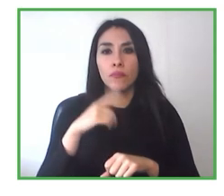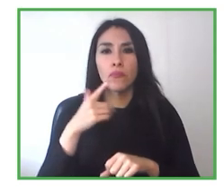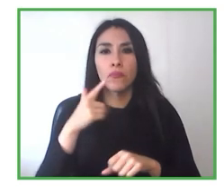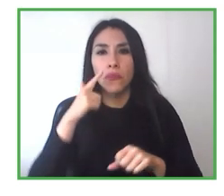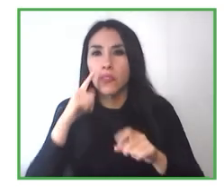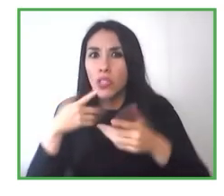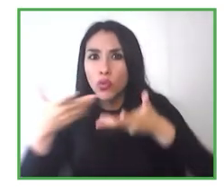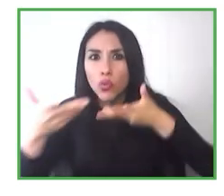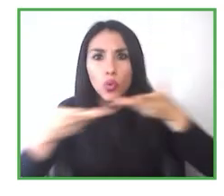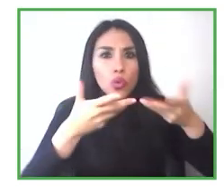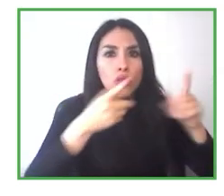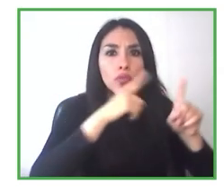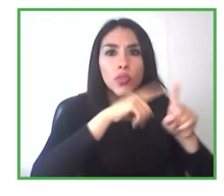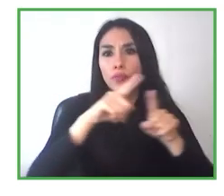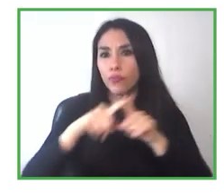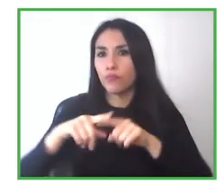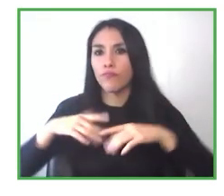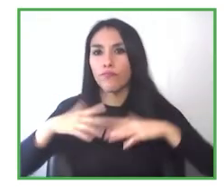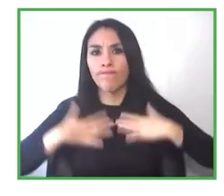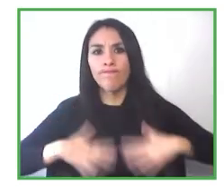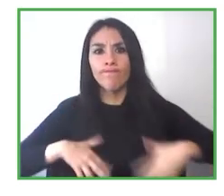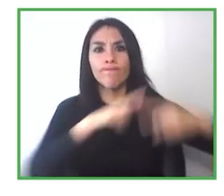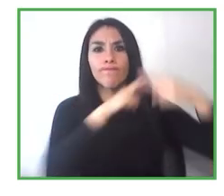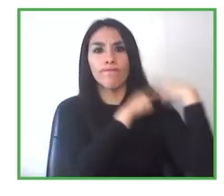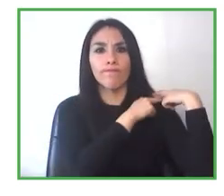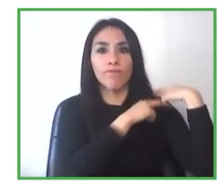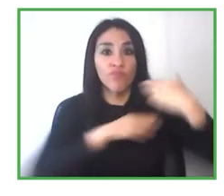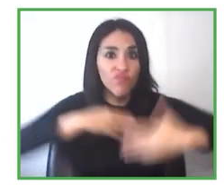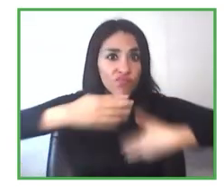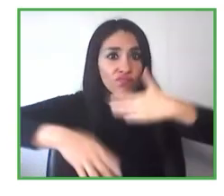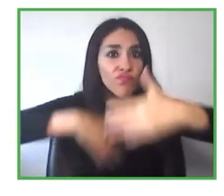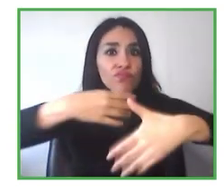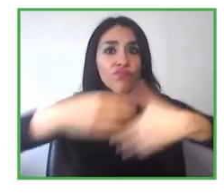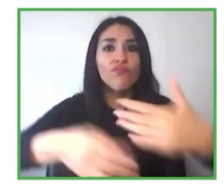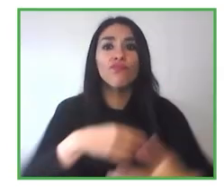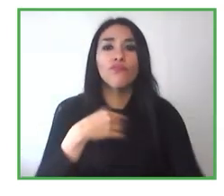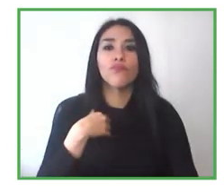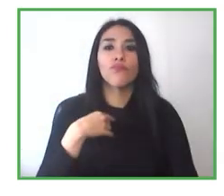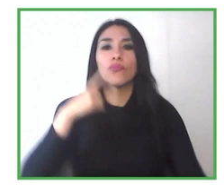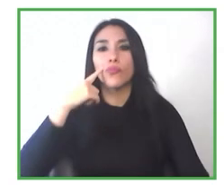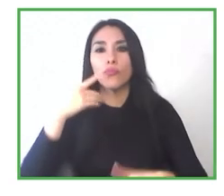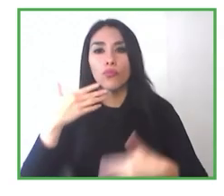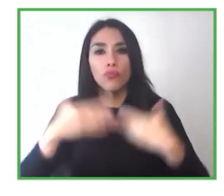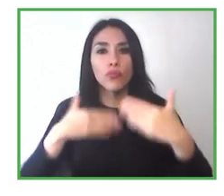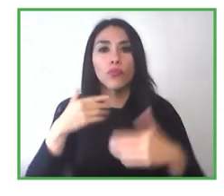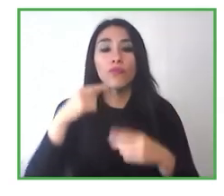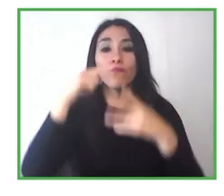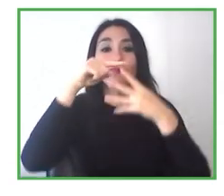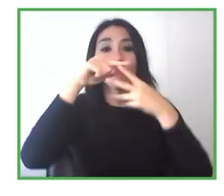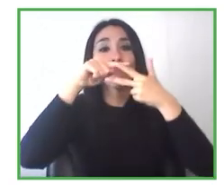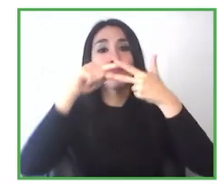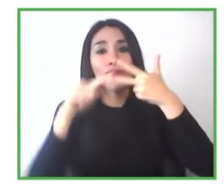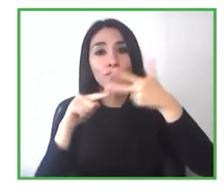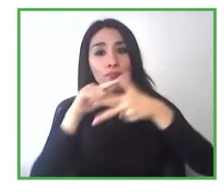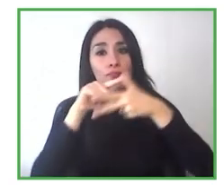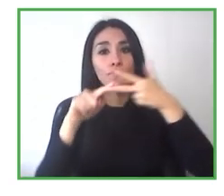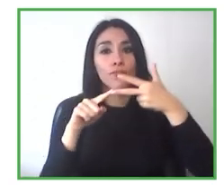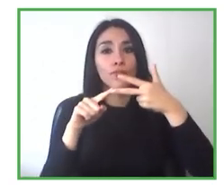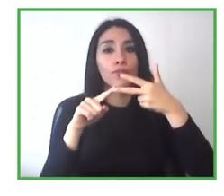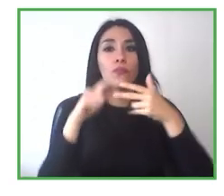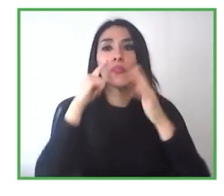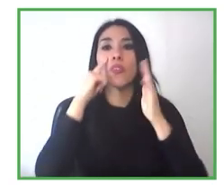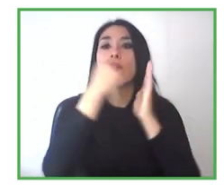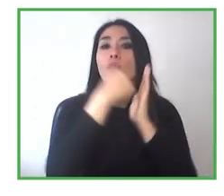y desempeño de las funciones. Y estos tres ámbitos se evalúan tanto el mismo trabajador en sí mismo,